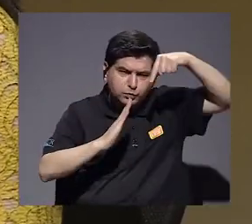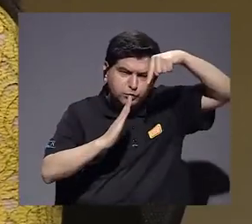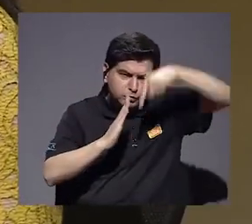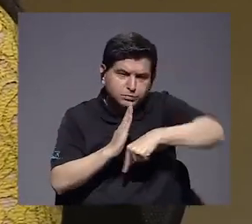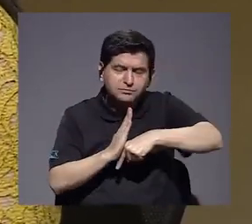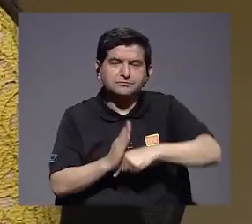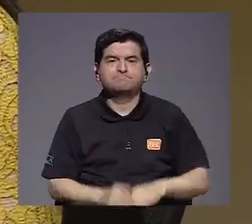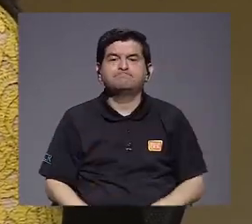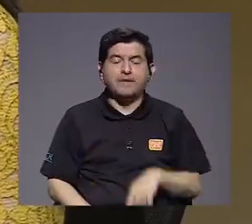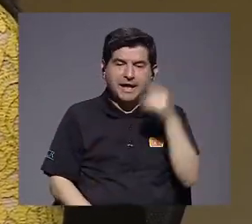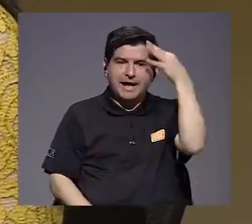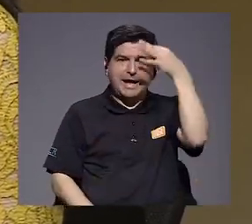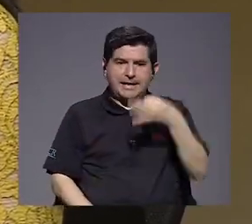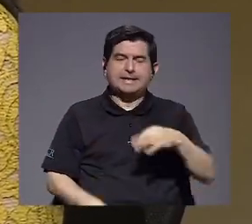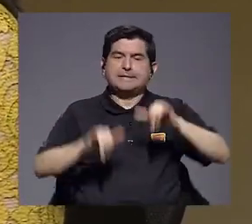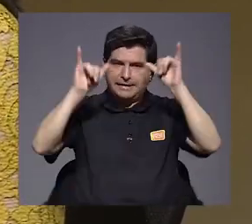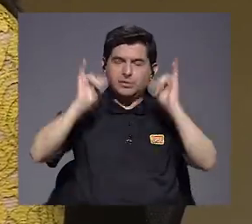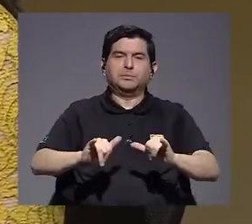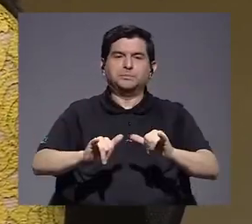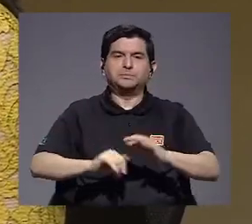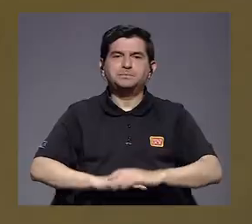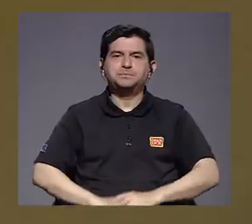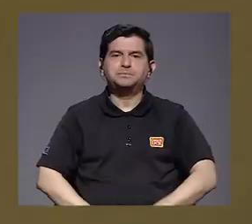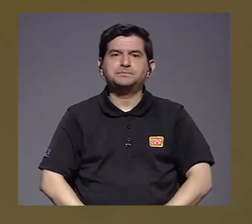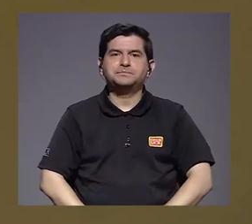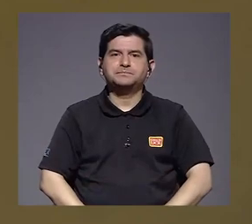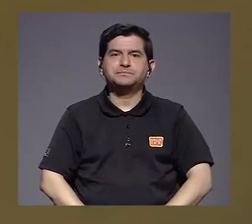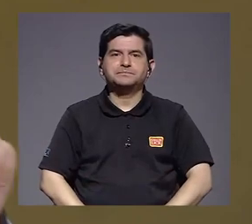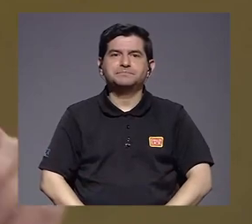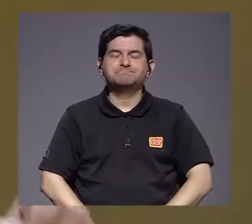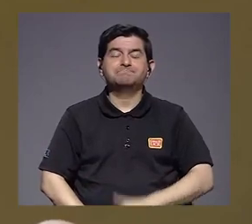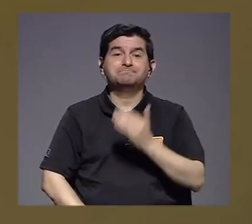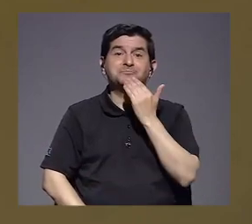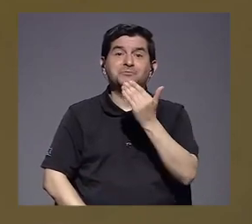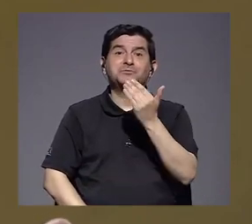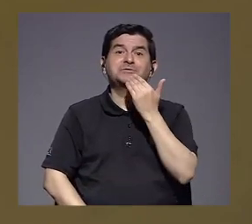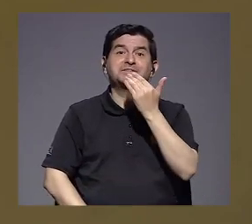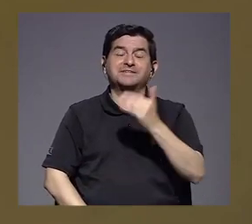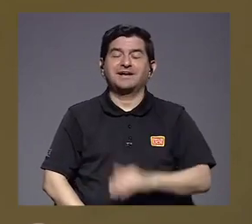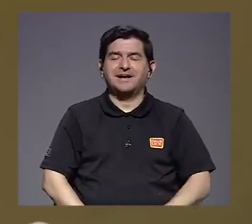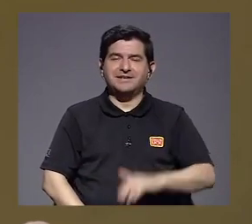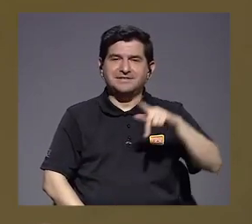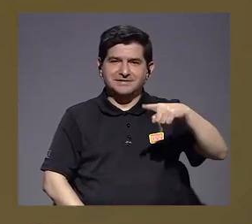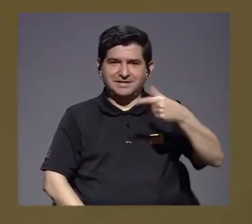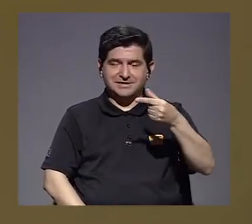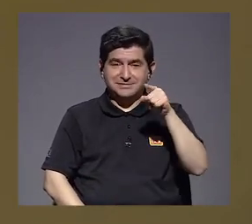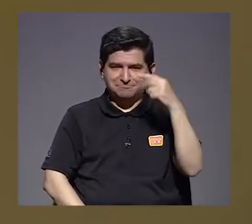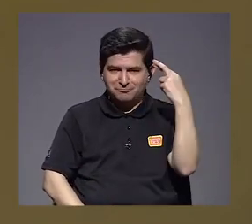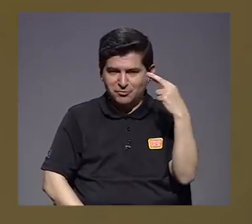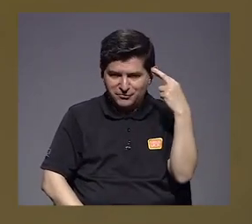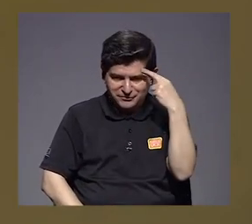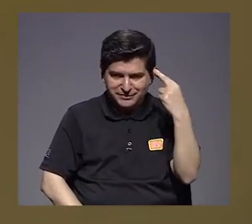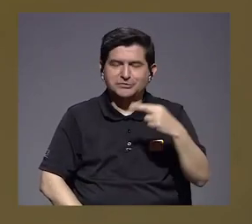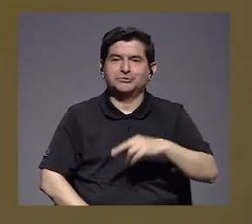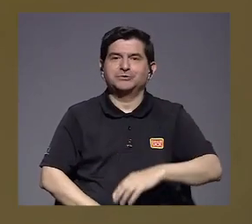a profundidad, ese es el criterio que debe prevalecer. Muchas gracias, señor Pilar, por esa reflexión.